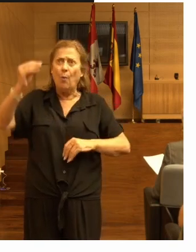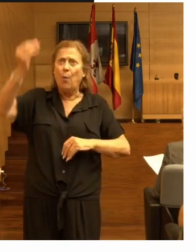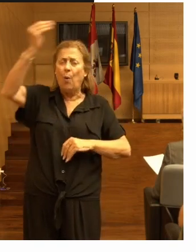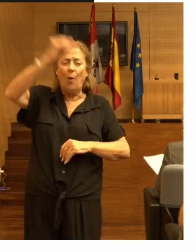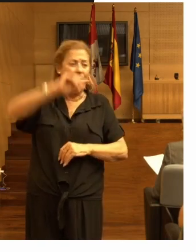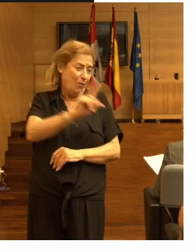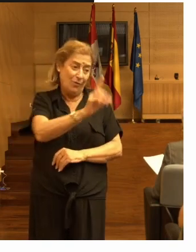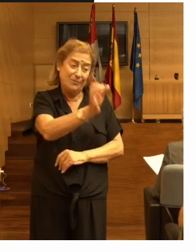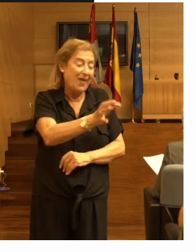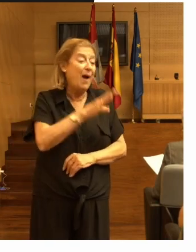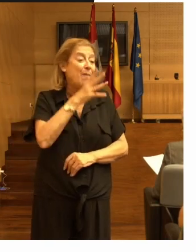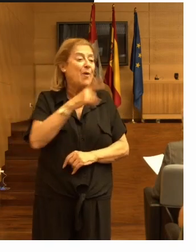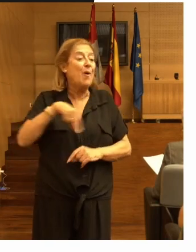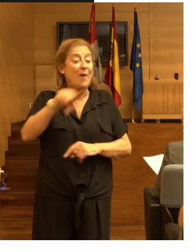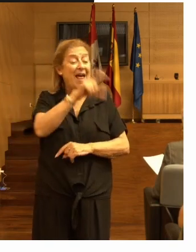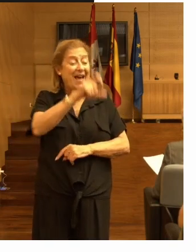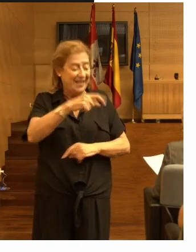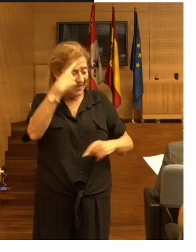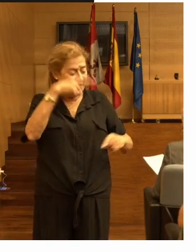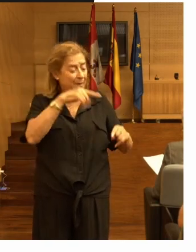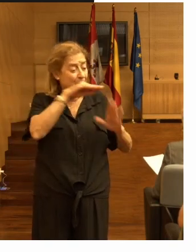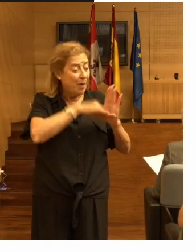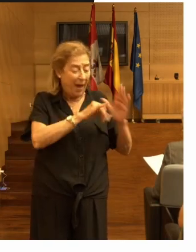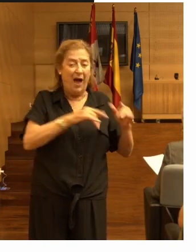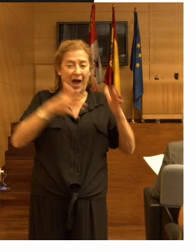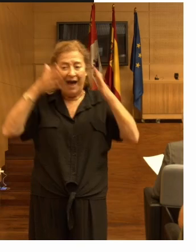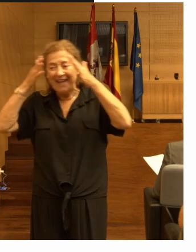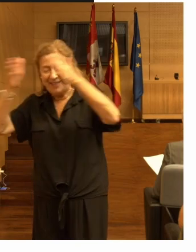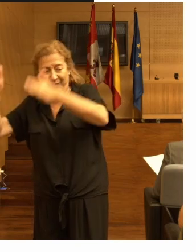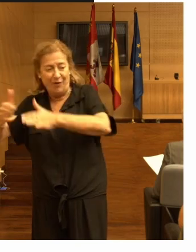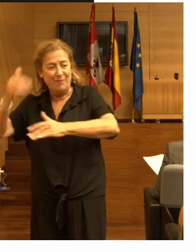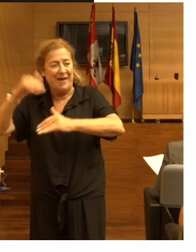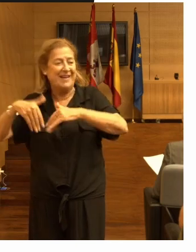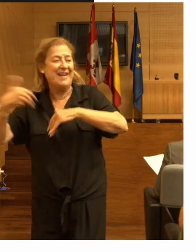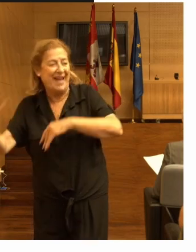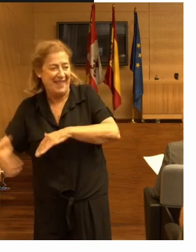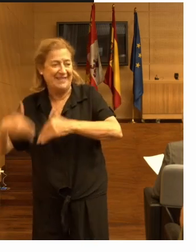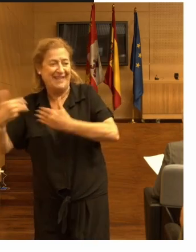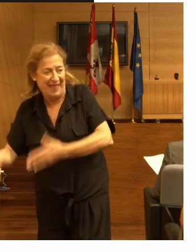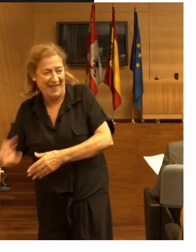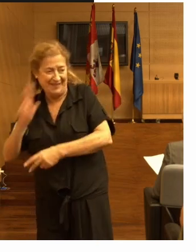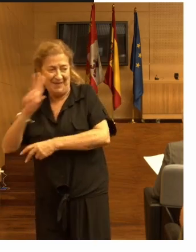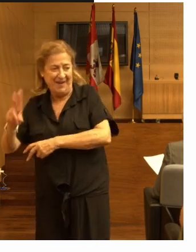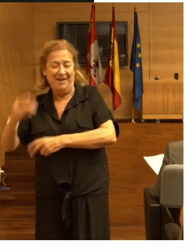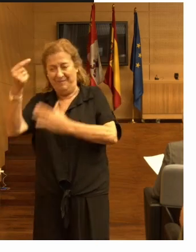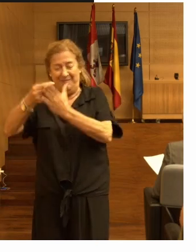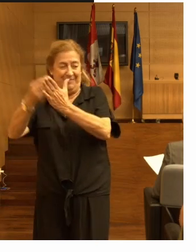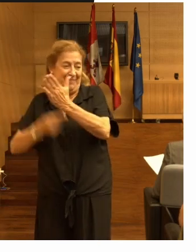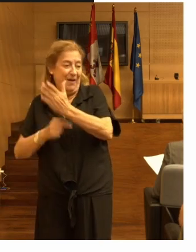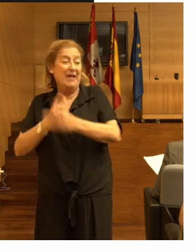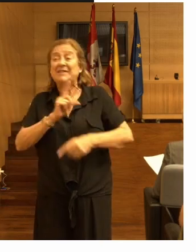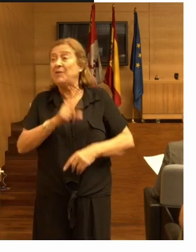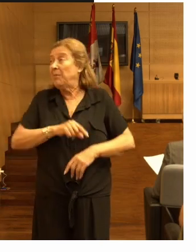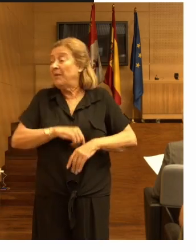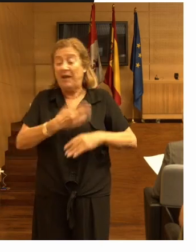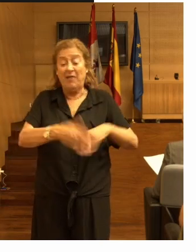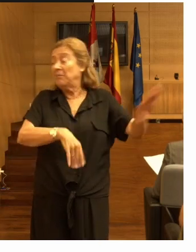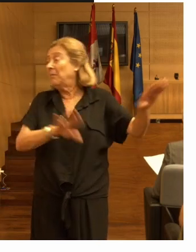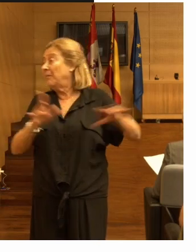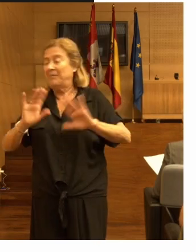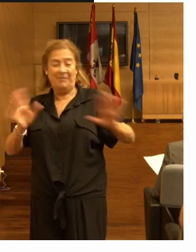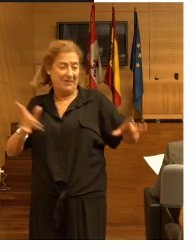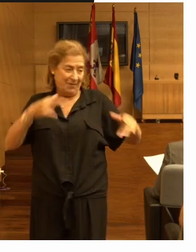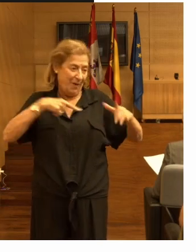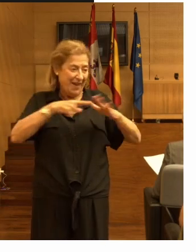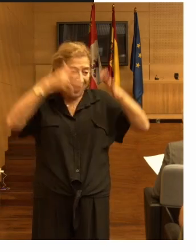caídas y entonces la gente está presta a notarlas porque antes se infranotificaban si uno está muy pendiente de este